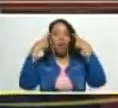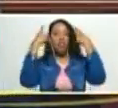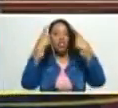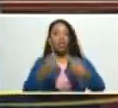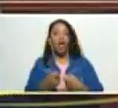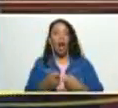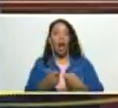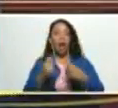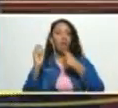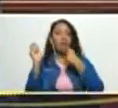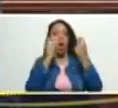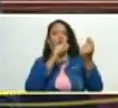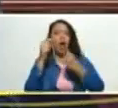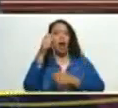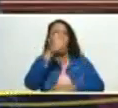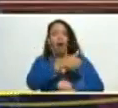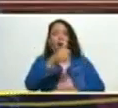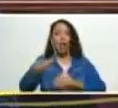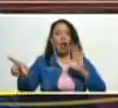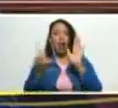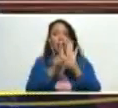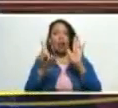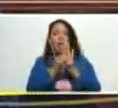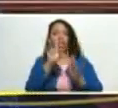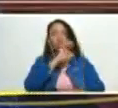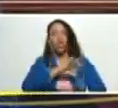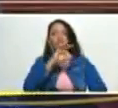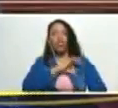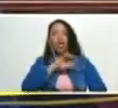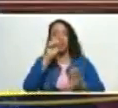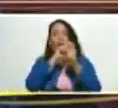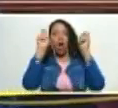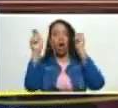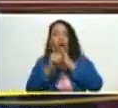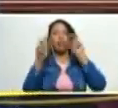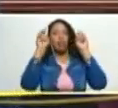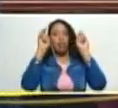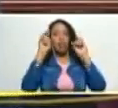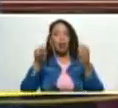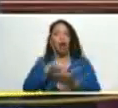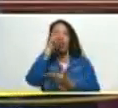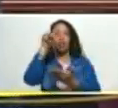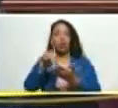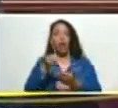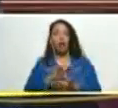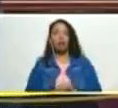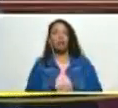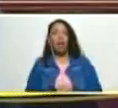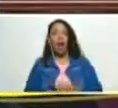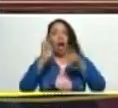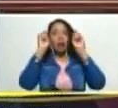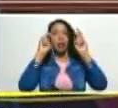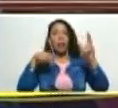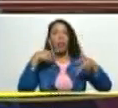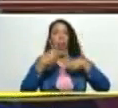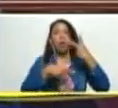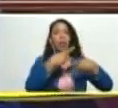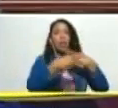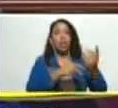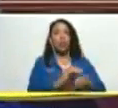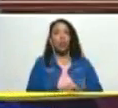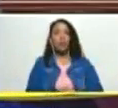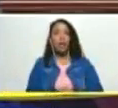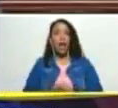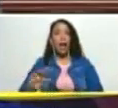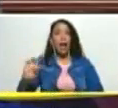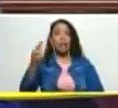en los debates de cada ley y se socialicen se conviertan en tema nacional la calidad de los procesos y en